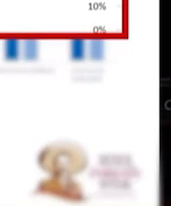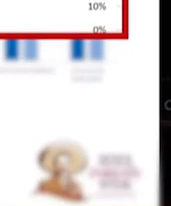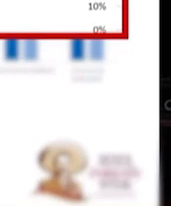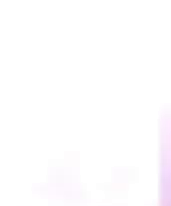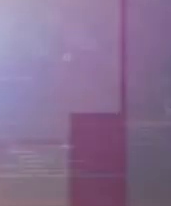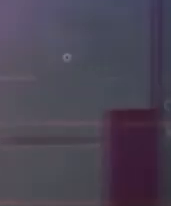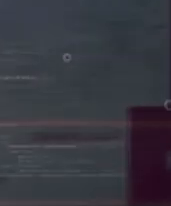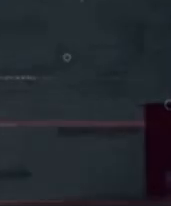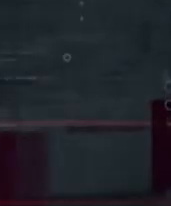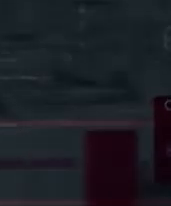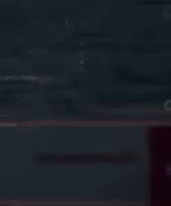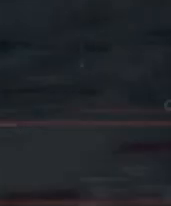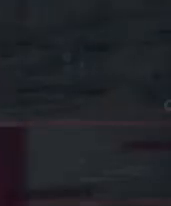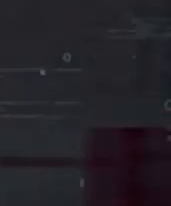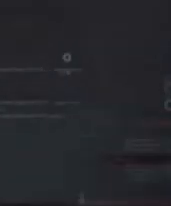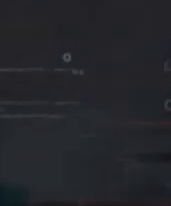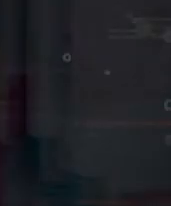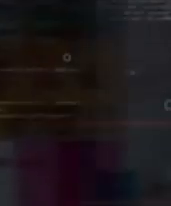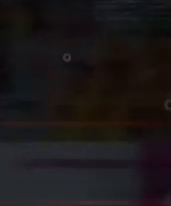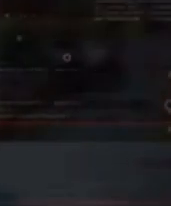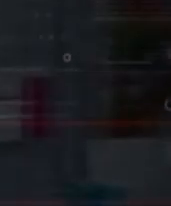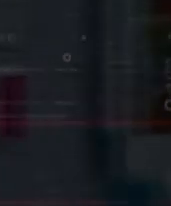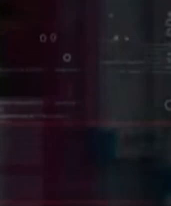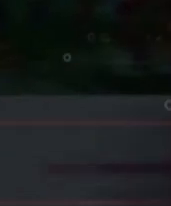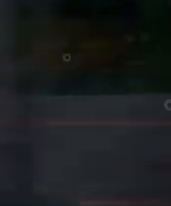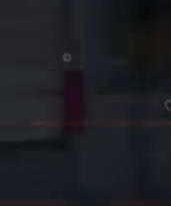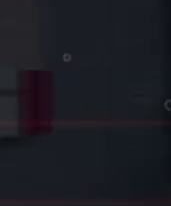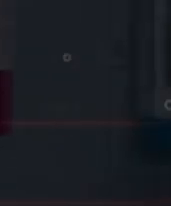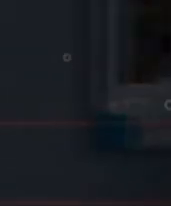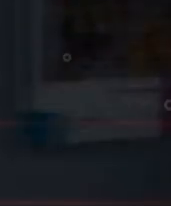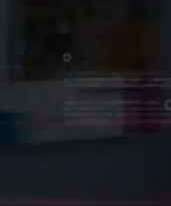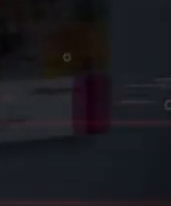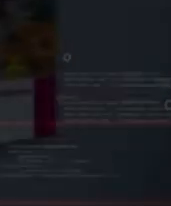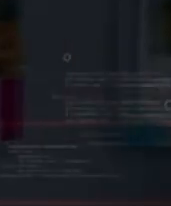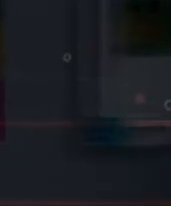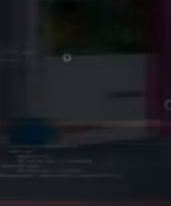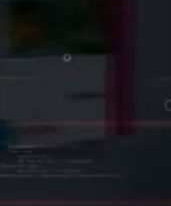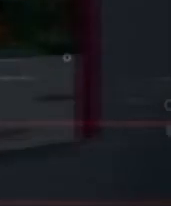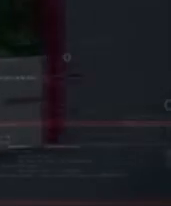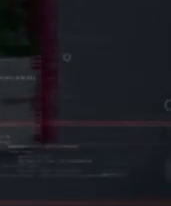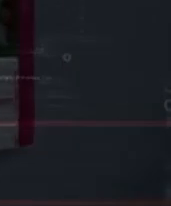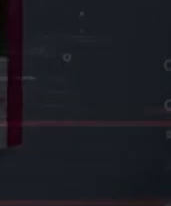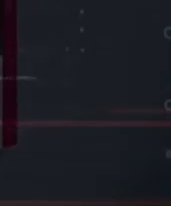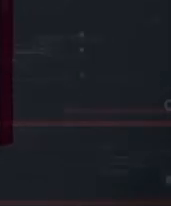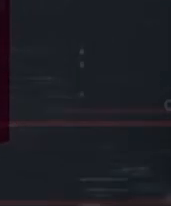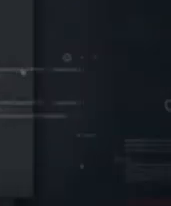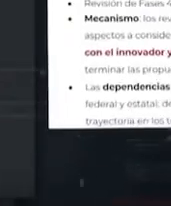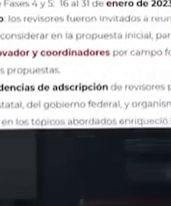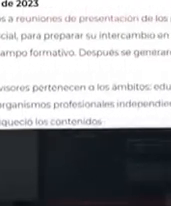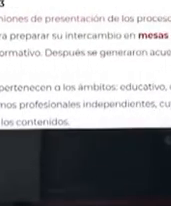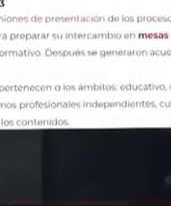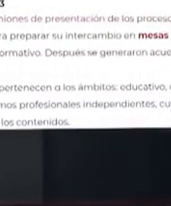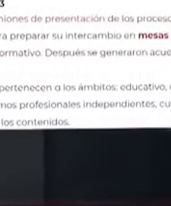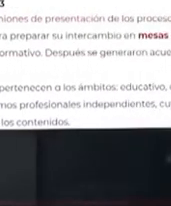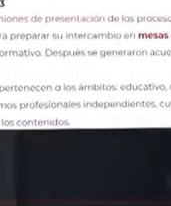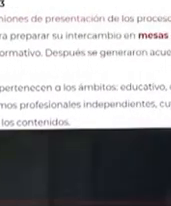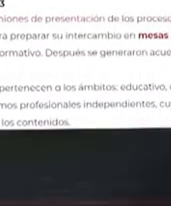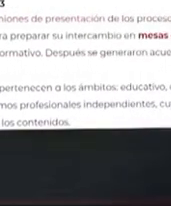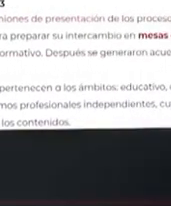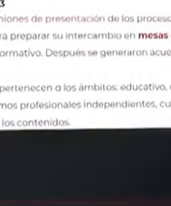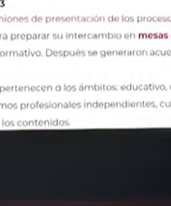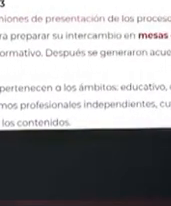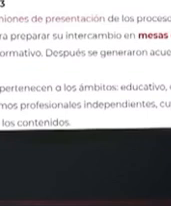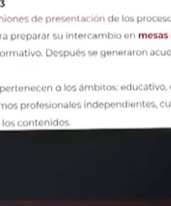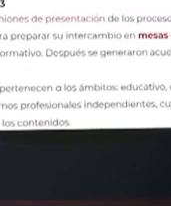La Subsecretaría de Educación Básica de la SEP informó que la revisión de los libros de texto gratuitos contó con